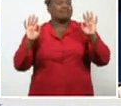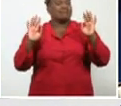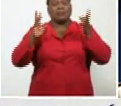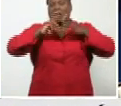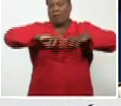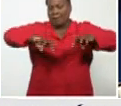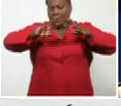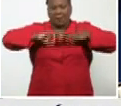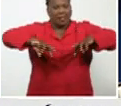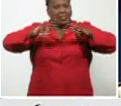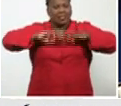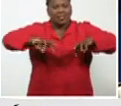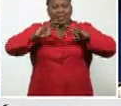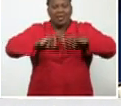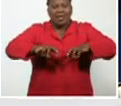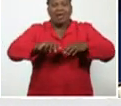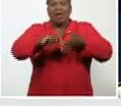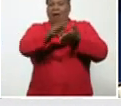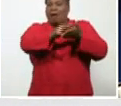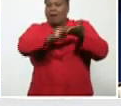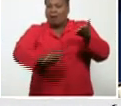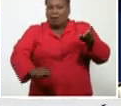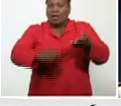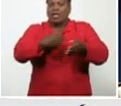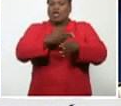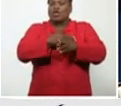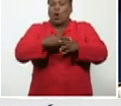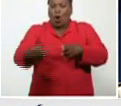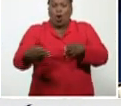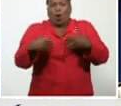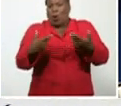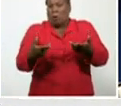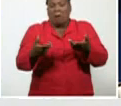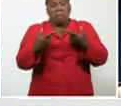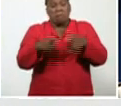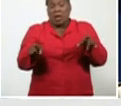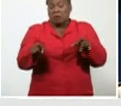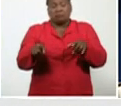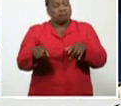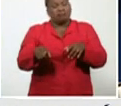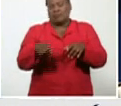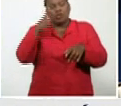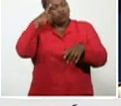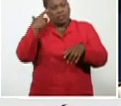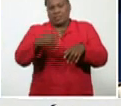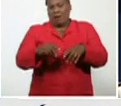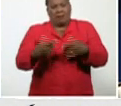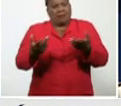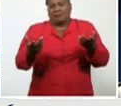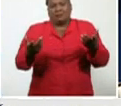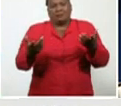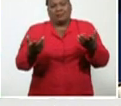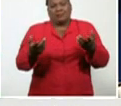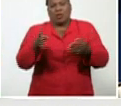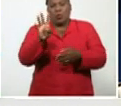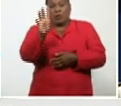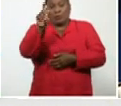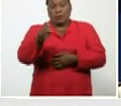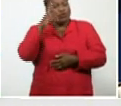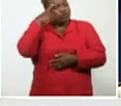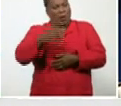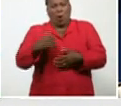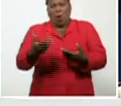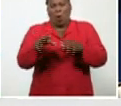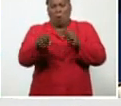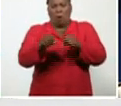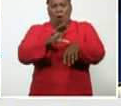completa la historia epidemiológica, pero hasta anoche, a las 12 de la noche, eran 4 casos. De